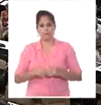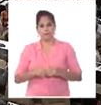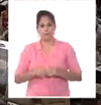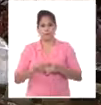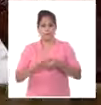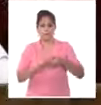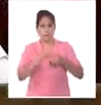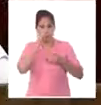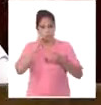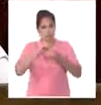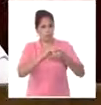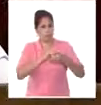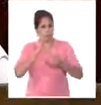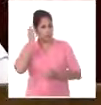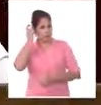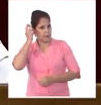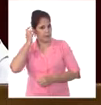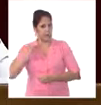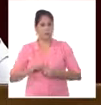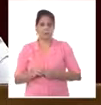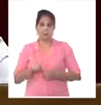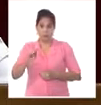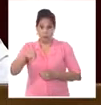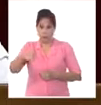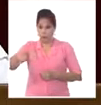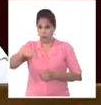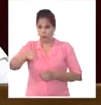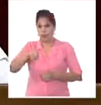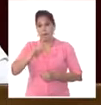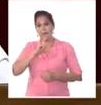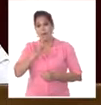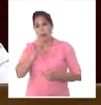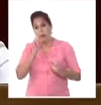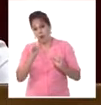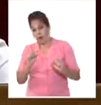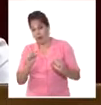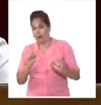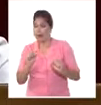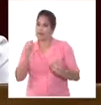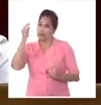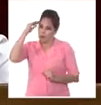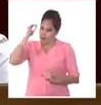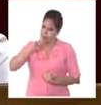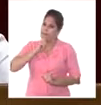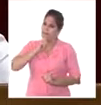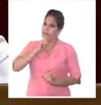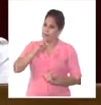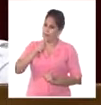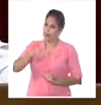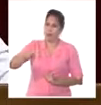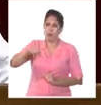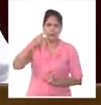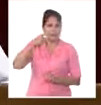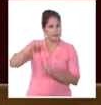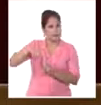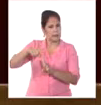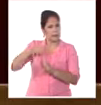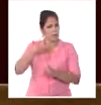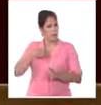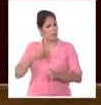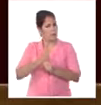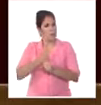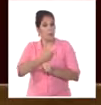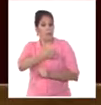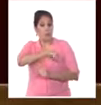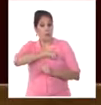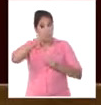Compañeras y compañeros quienes se queden hasta el viernes es mucho pedir serán testigos de cómo los trabajadores y el